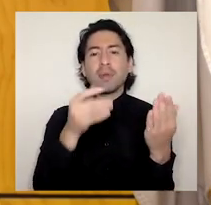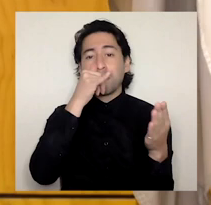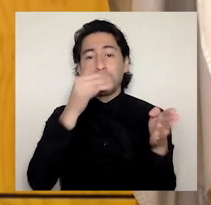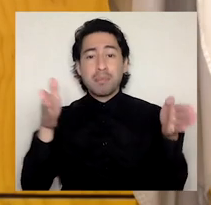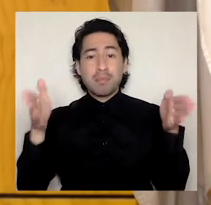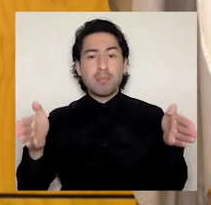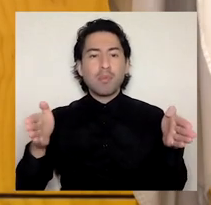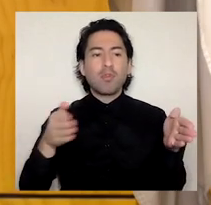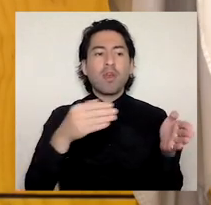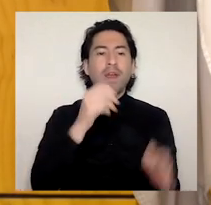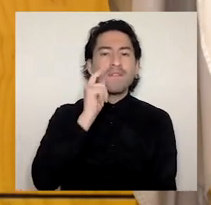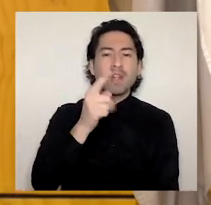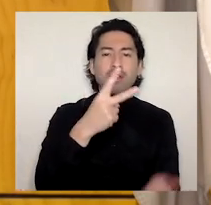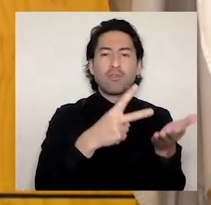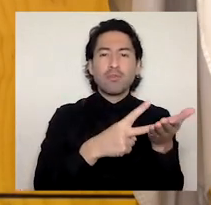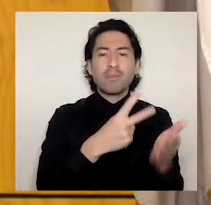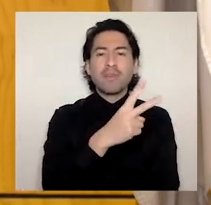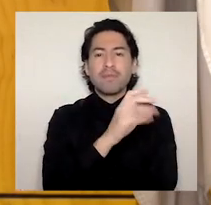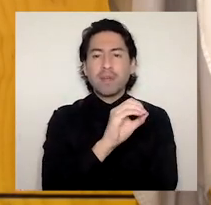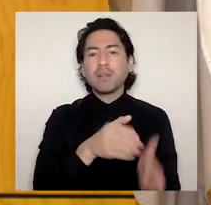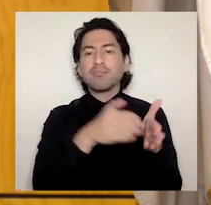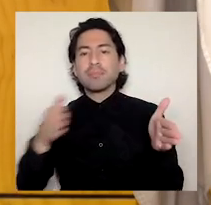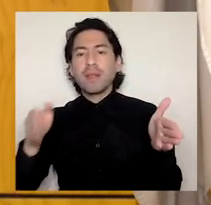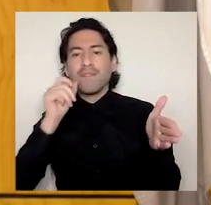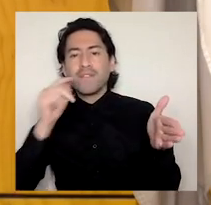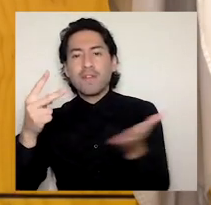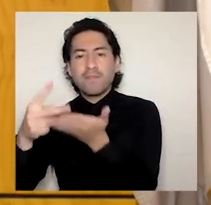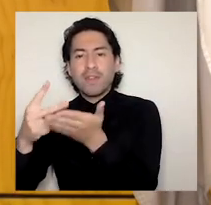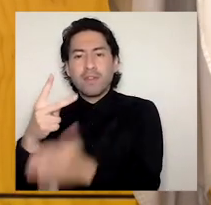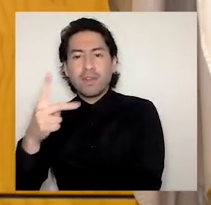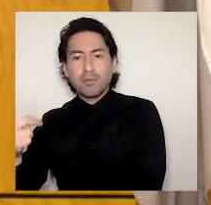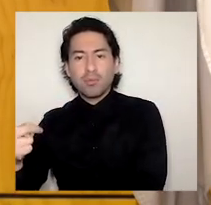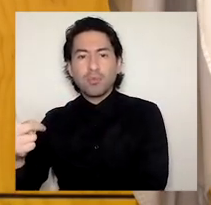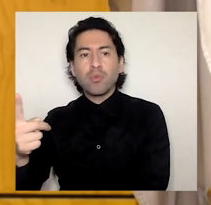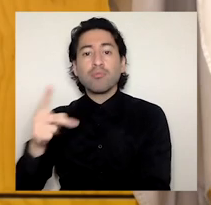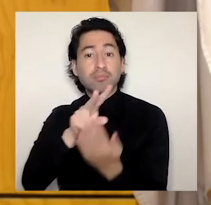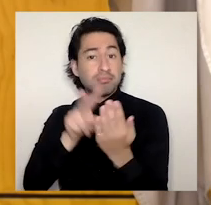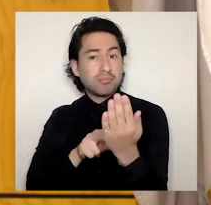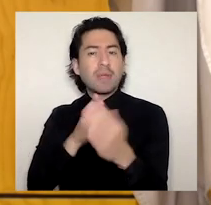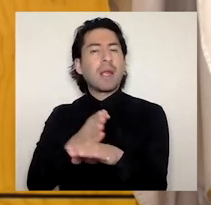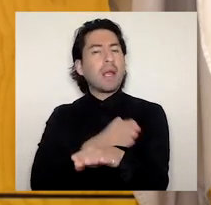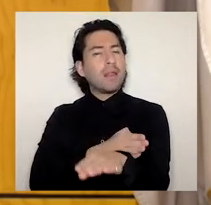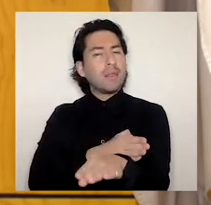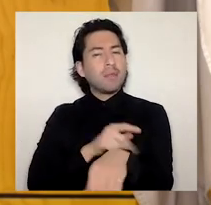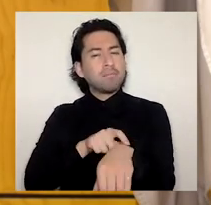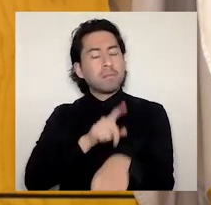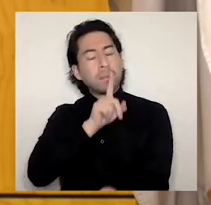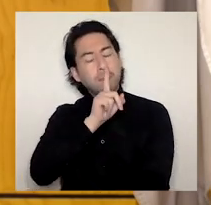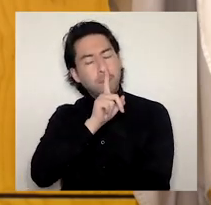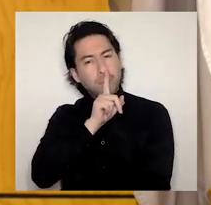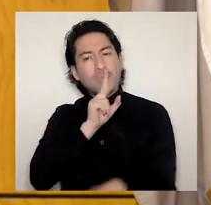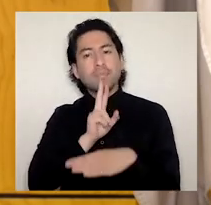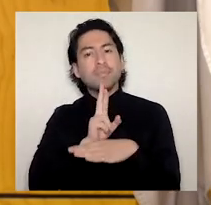periodo abril 2020 a abril de 2021, guardemos un instante de silencio a